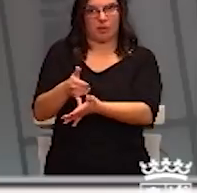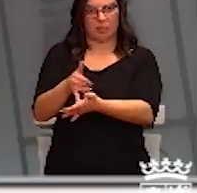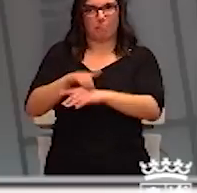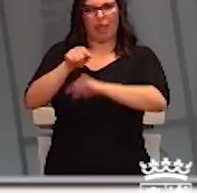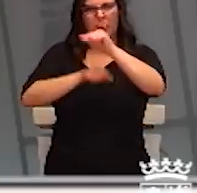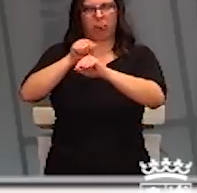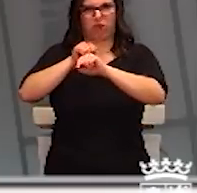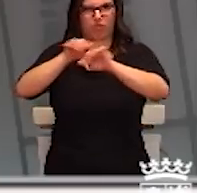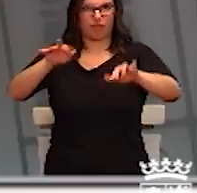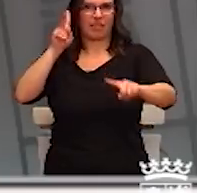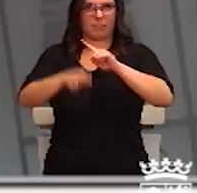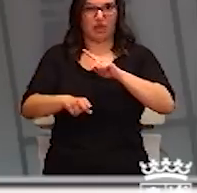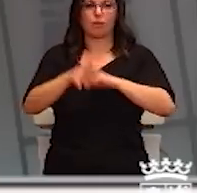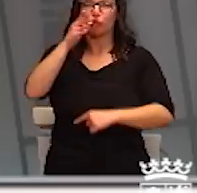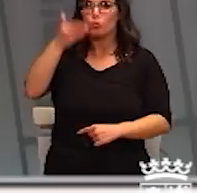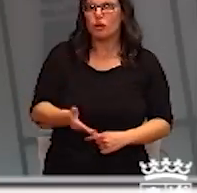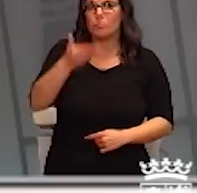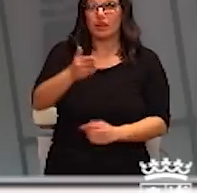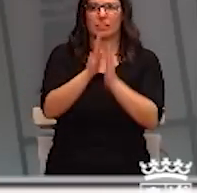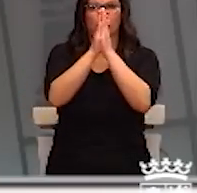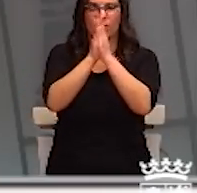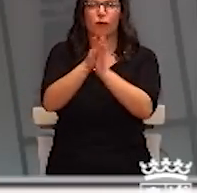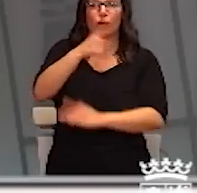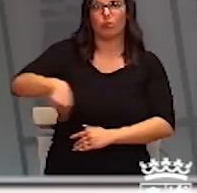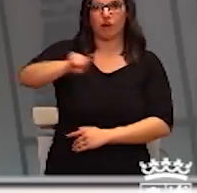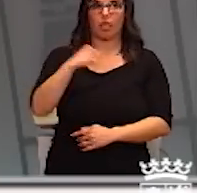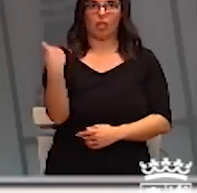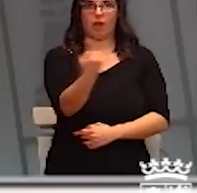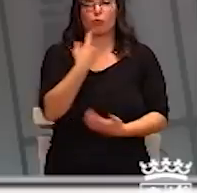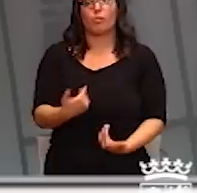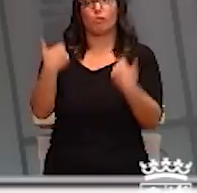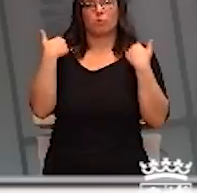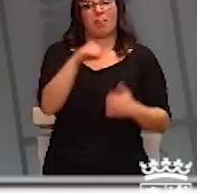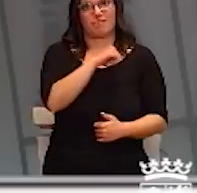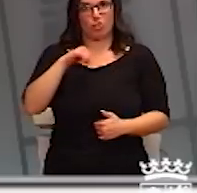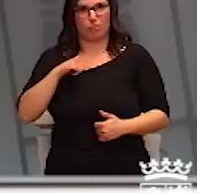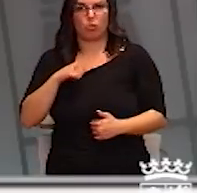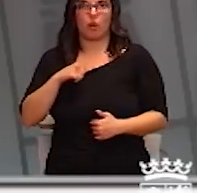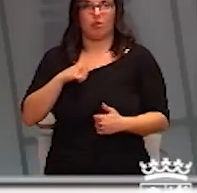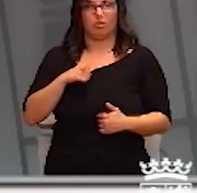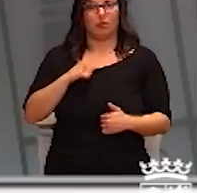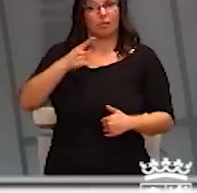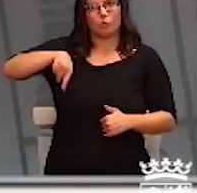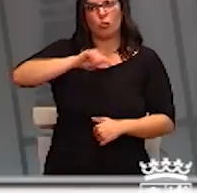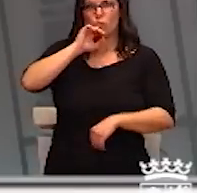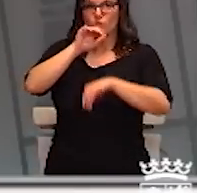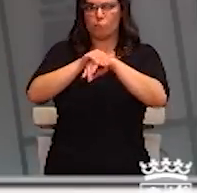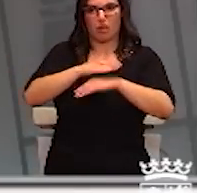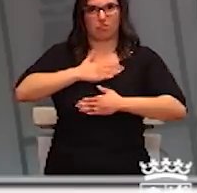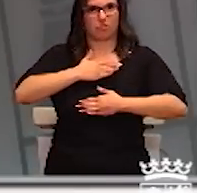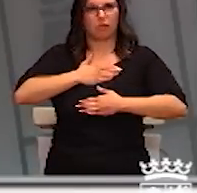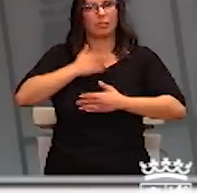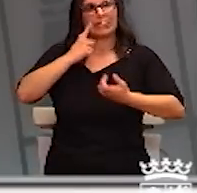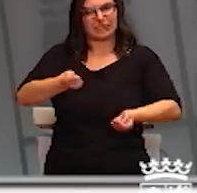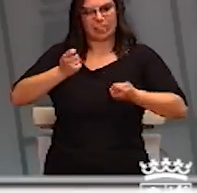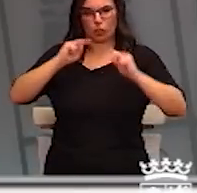insistimos muy importante apelar a la responsabilidad individual de todos los ciudadanos de la comunidad para que ejerzan la